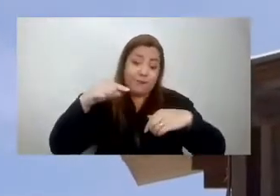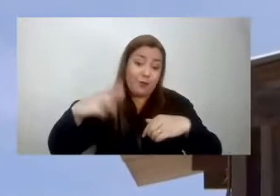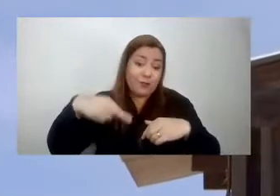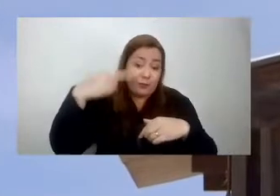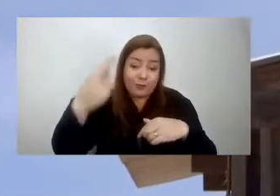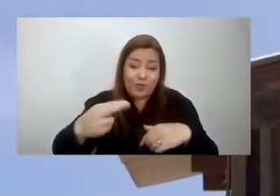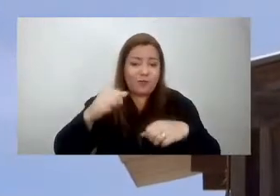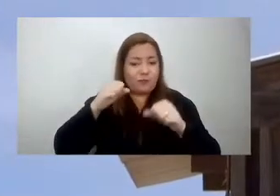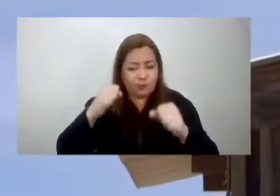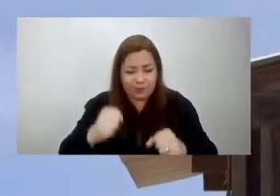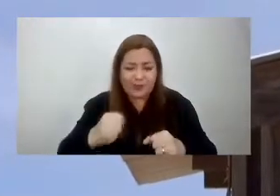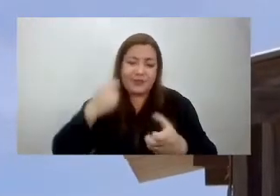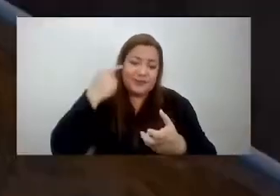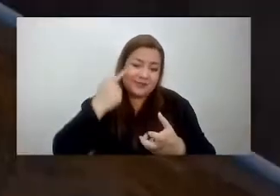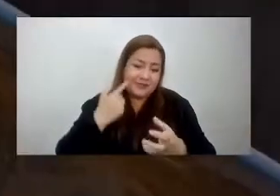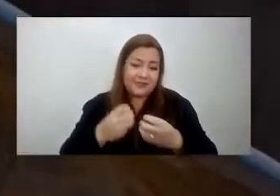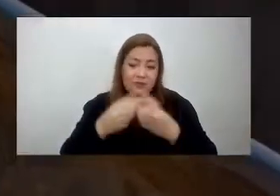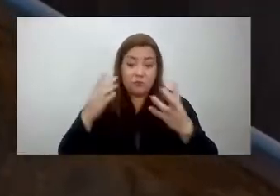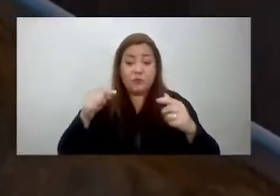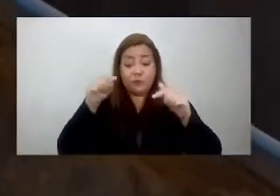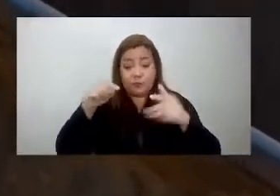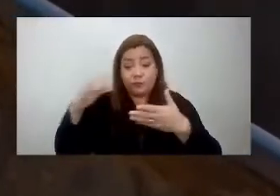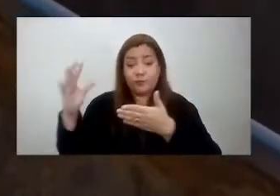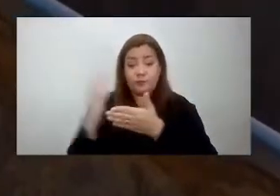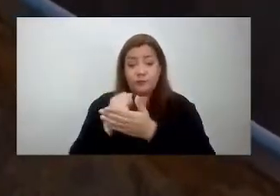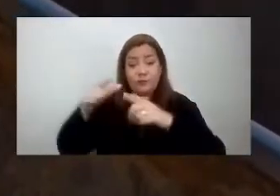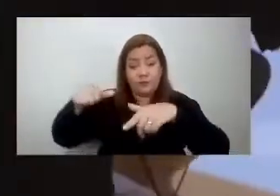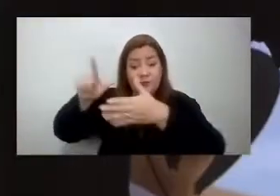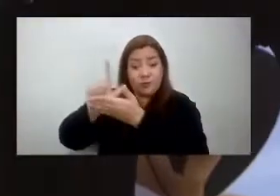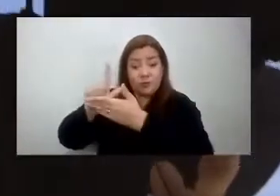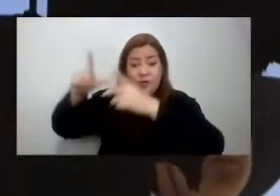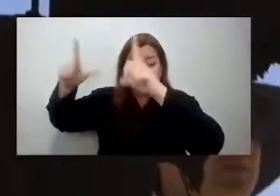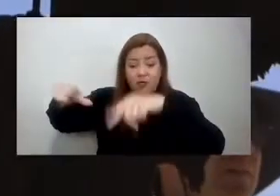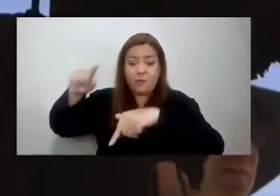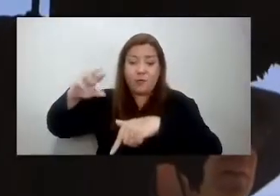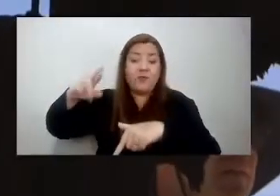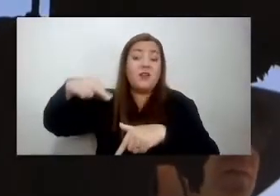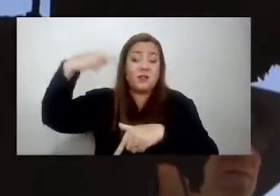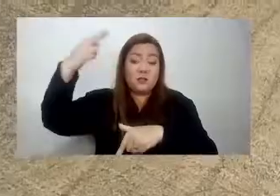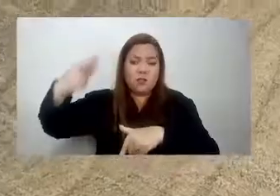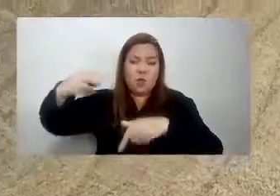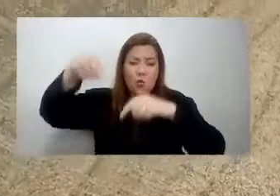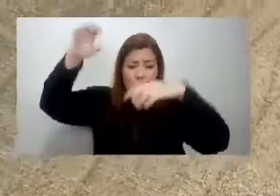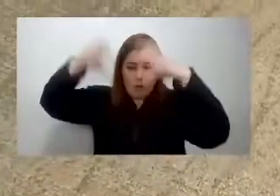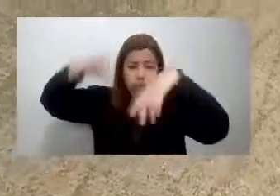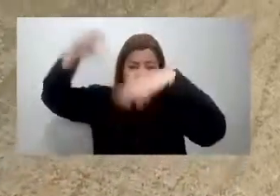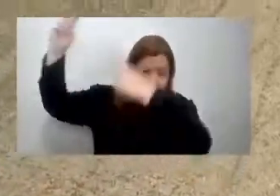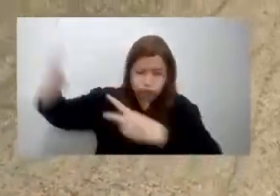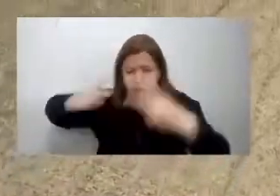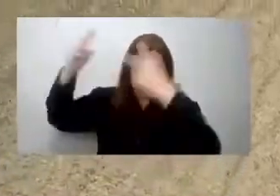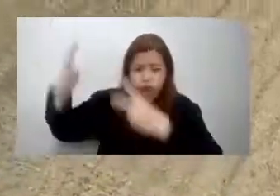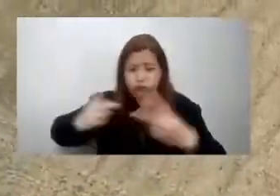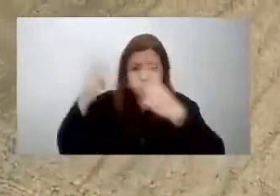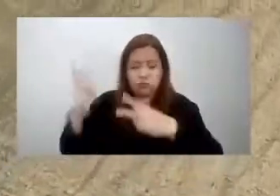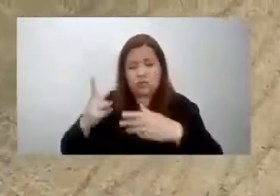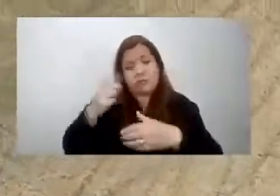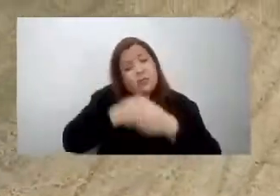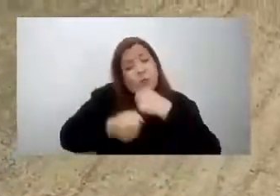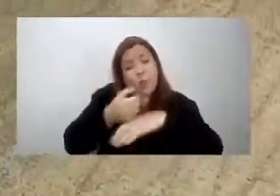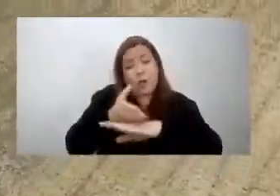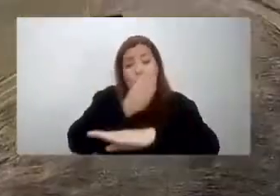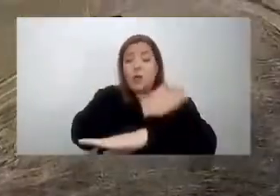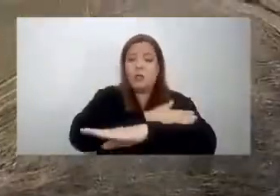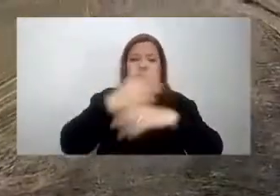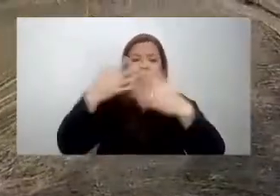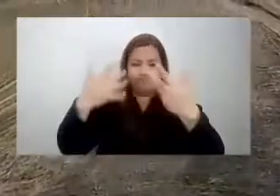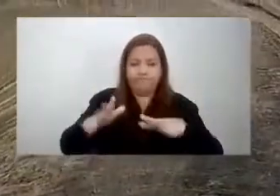encontramos en esta estación en que podemos ver el resultado de un aluvión que ocurrió hace algunos años atrás